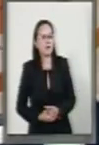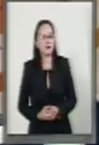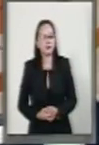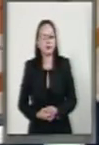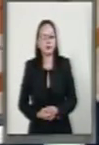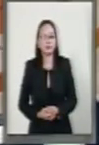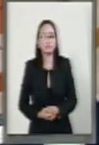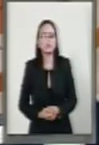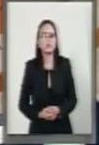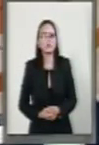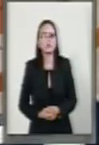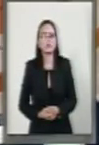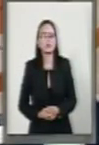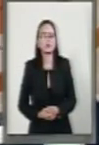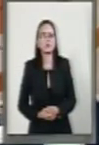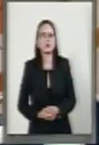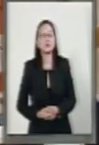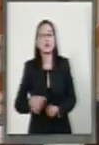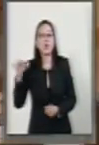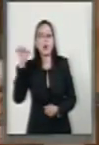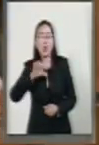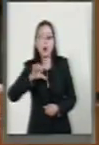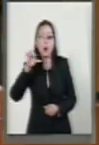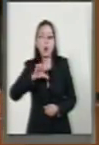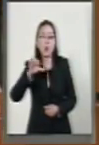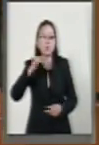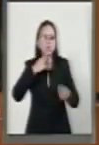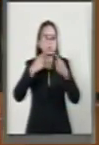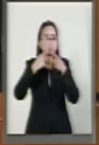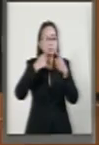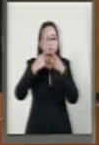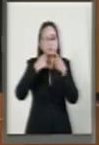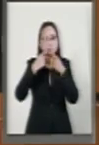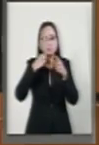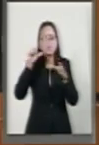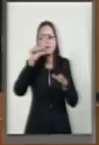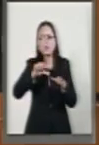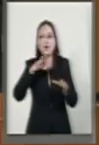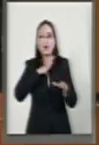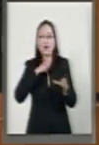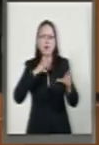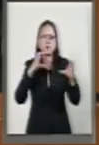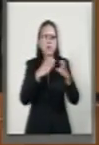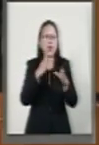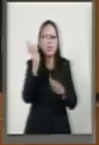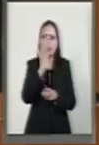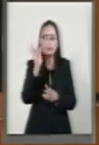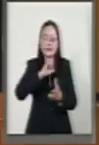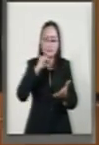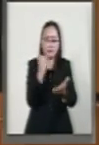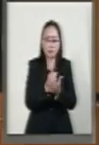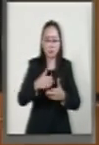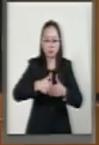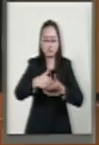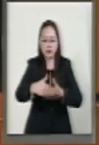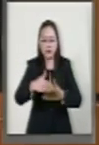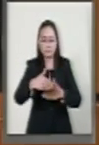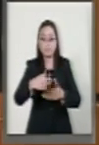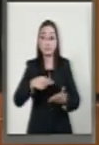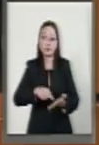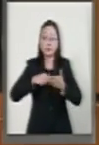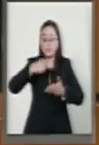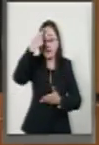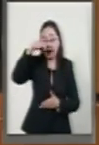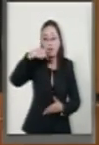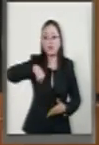El dictamen que hoy estamos discutiendo y posiblemente estaremos aprobando, representa para nosotros y